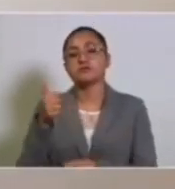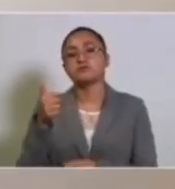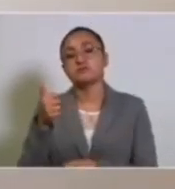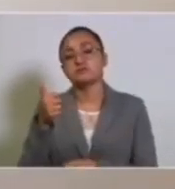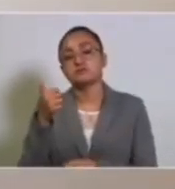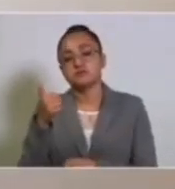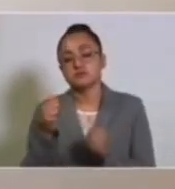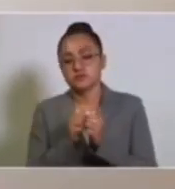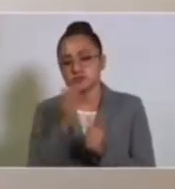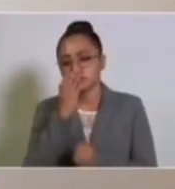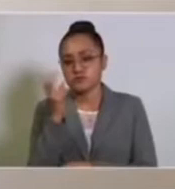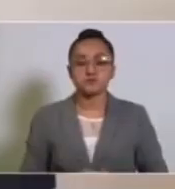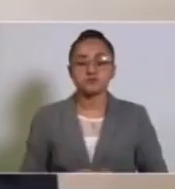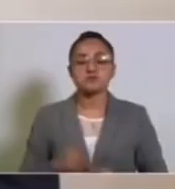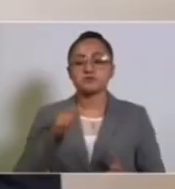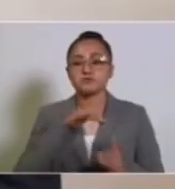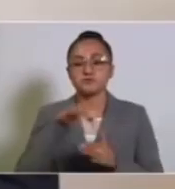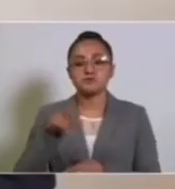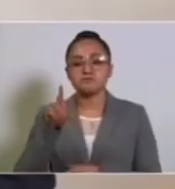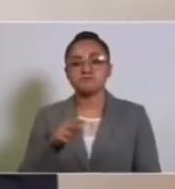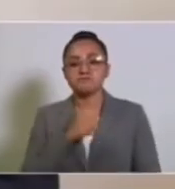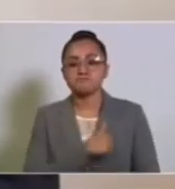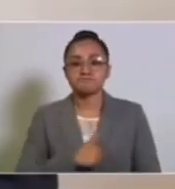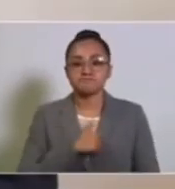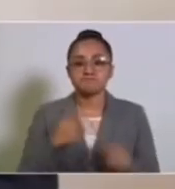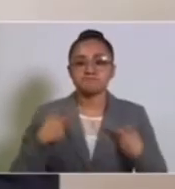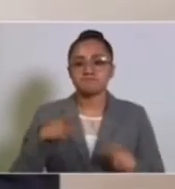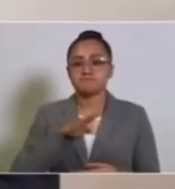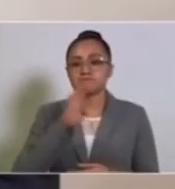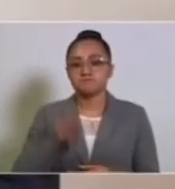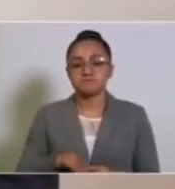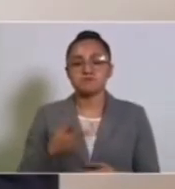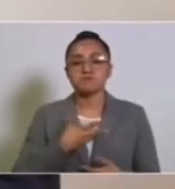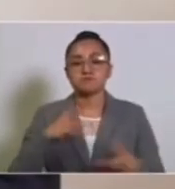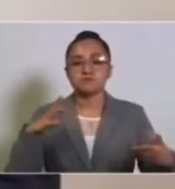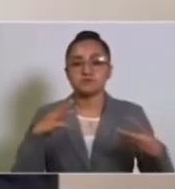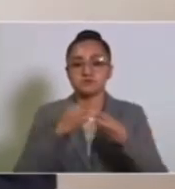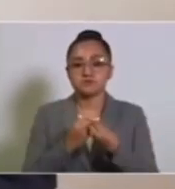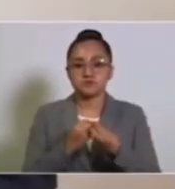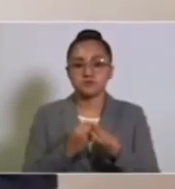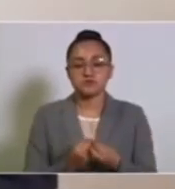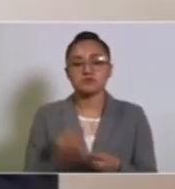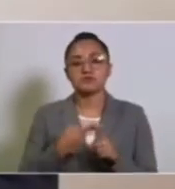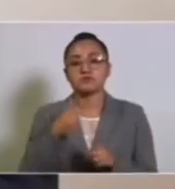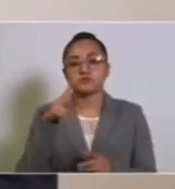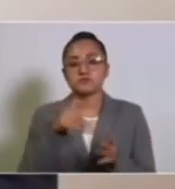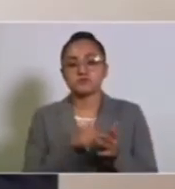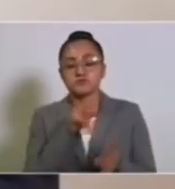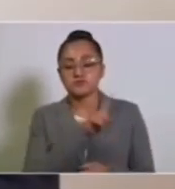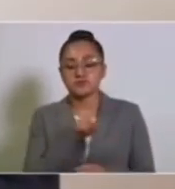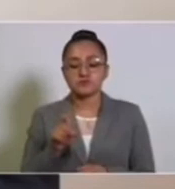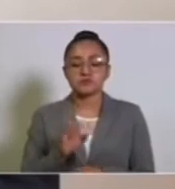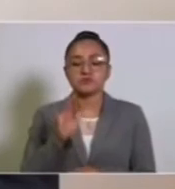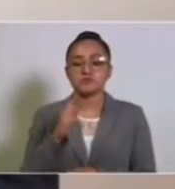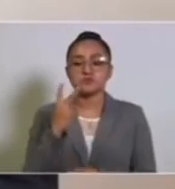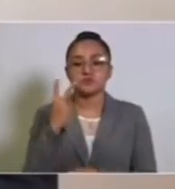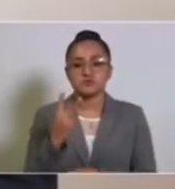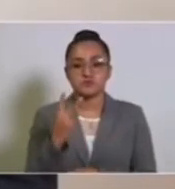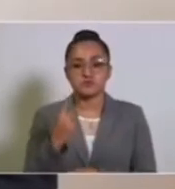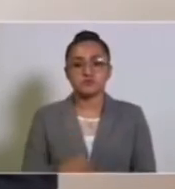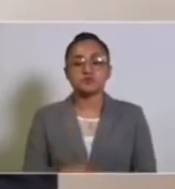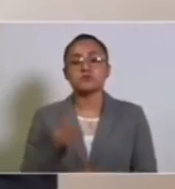mecánica asistida. Respecta lamentablemente a las defunciones, tenemos un acumulado de 8,152,